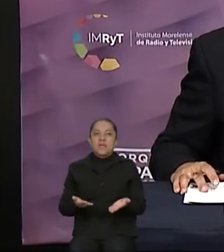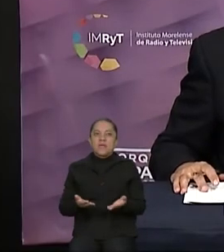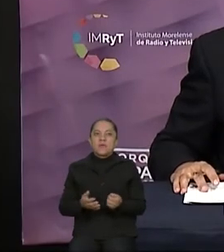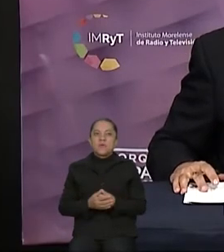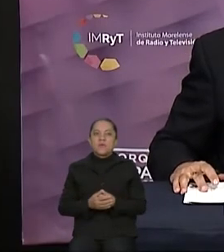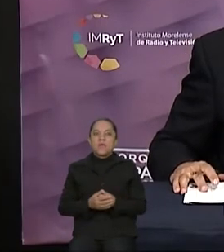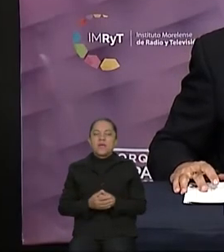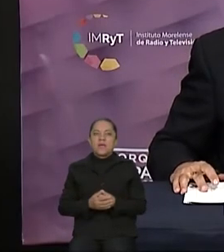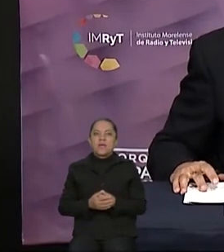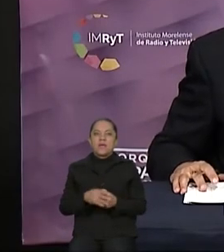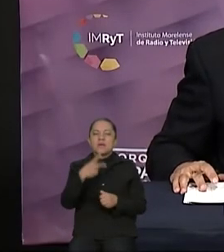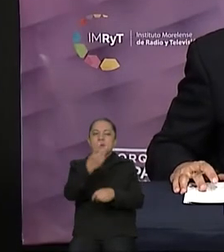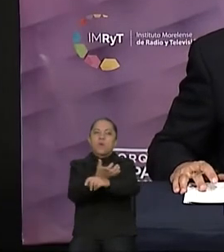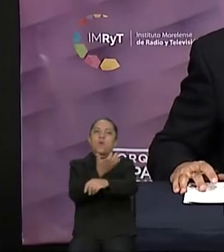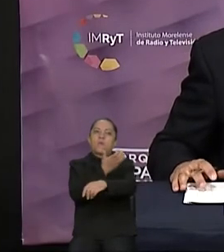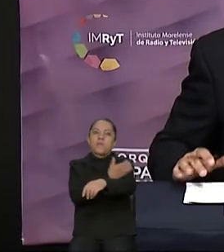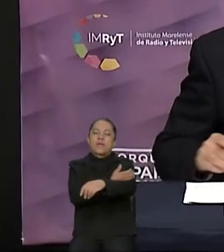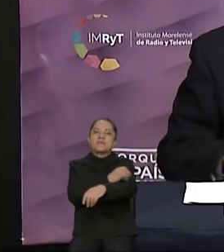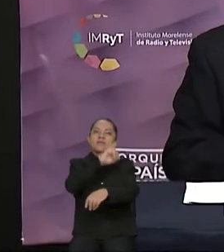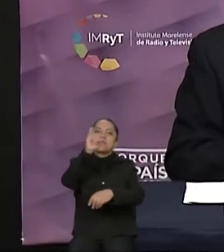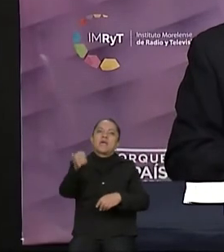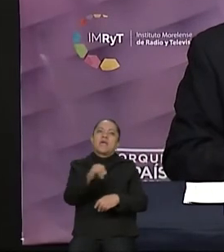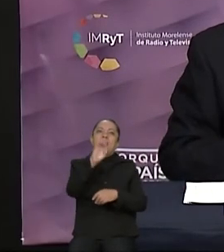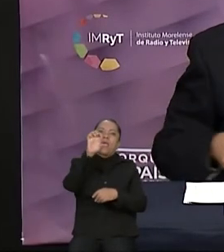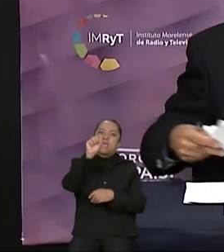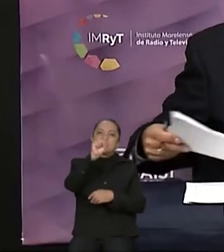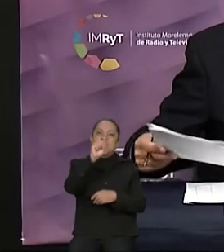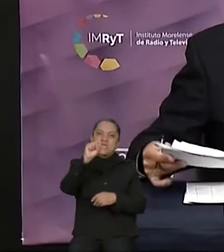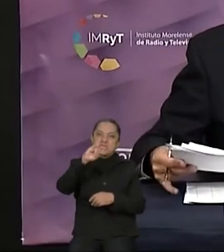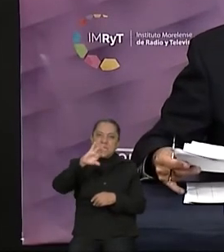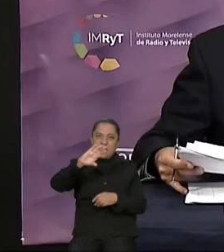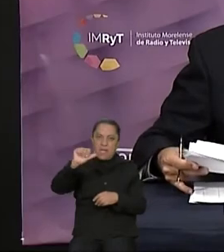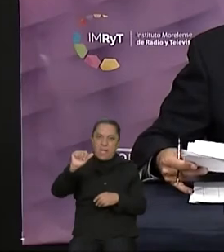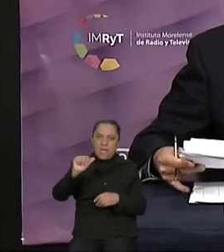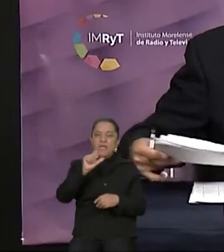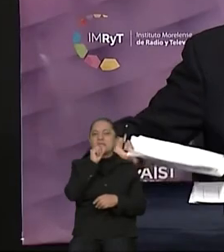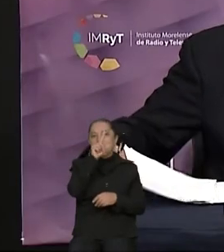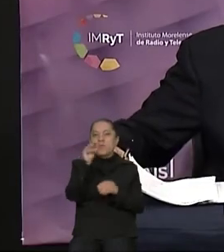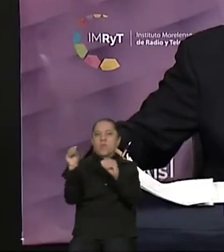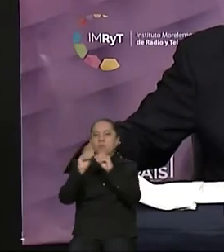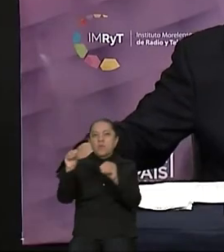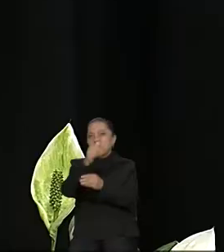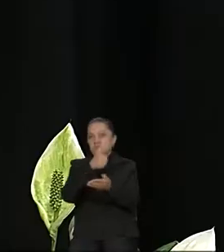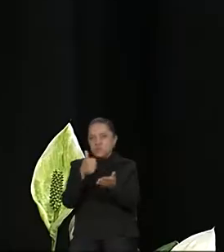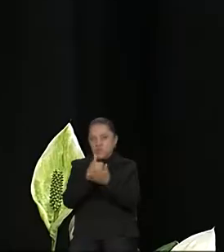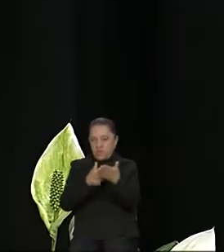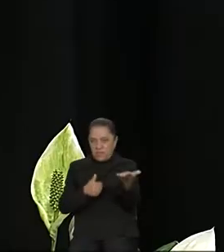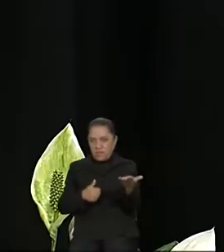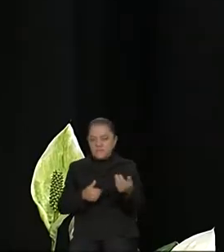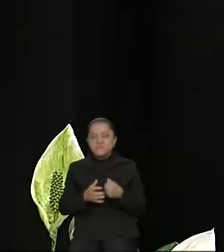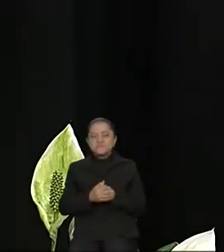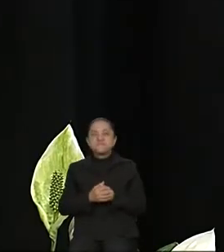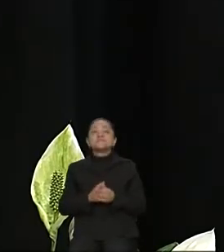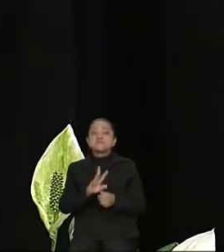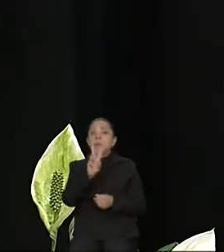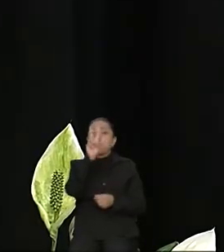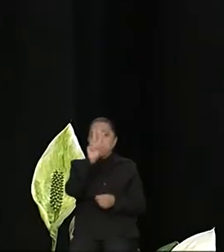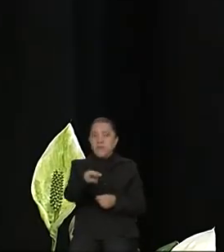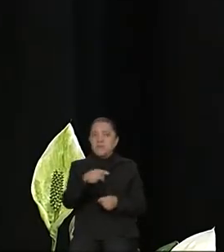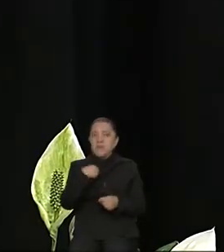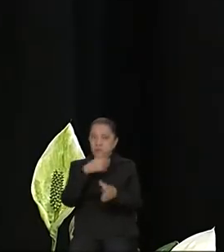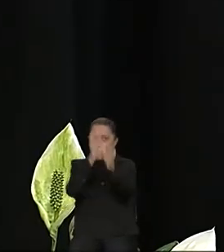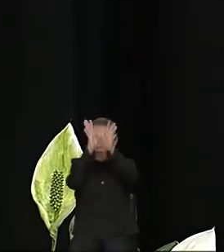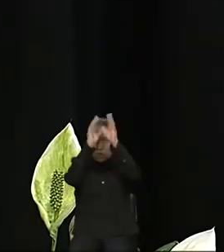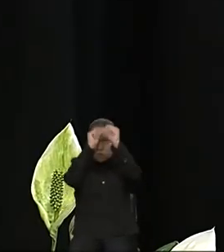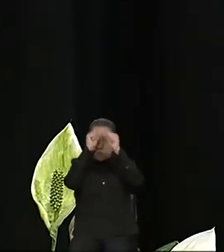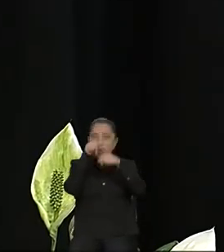compañera de fórmula, Jessica Ortega de la Cruz, también de Movimiento Ciudadano. Adelante, candidata. Efectivamente, coincido con